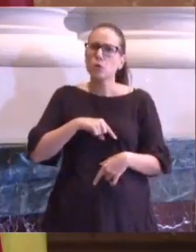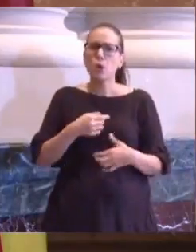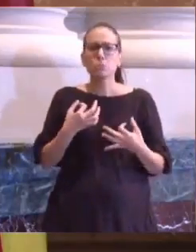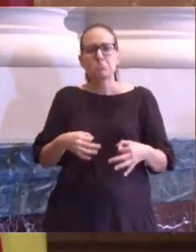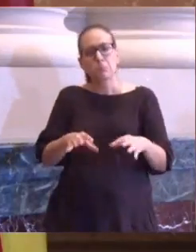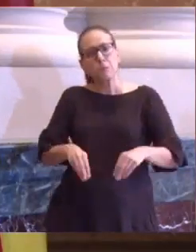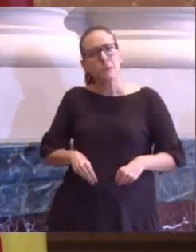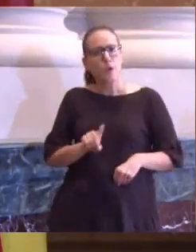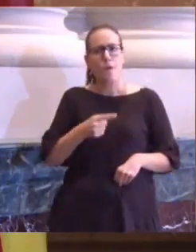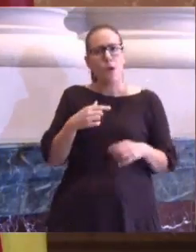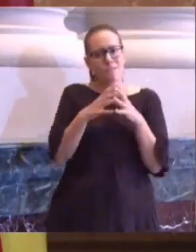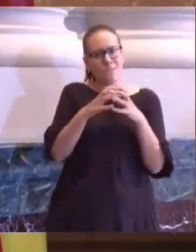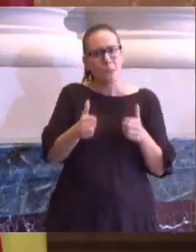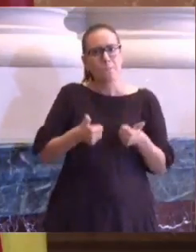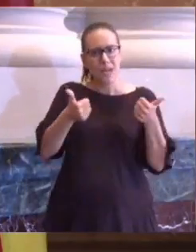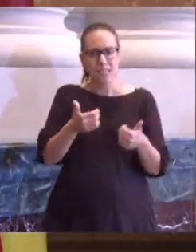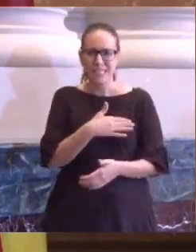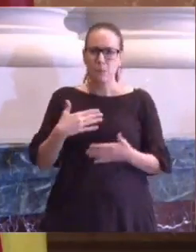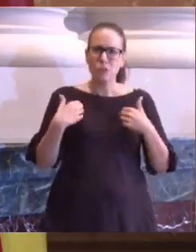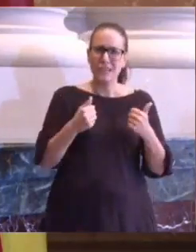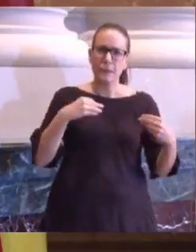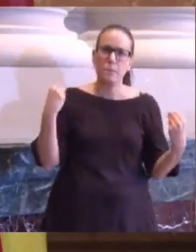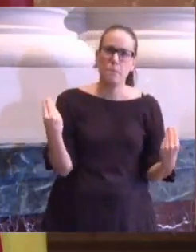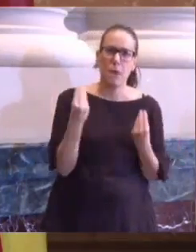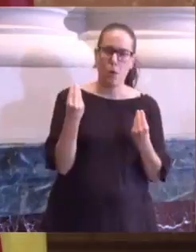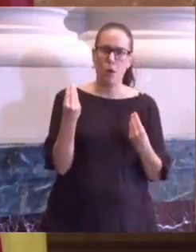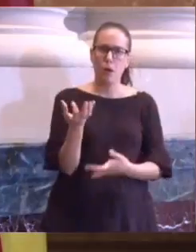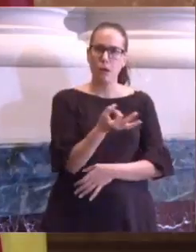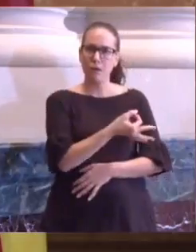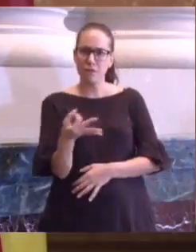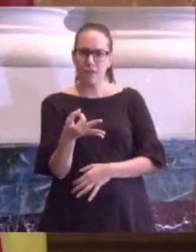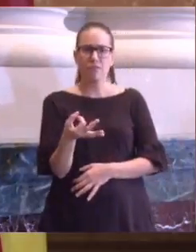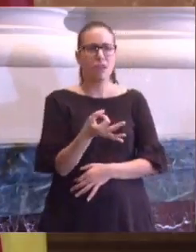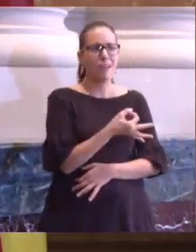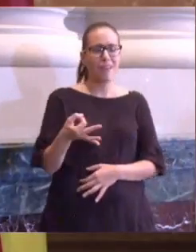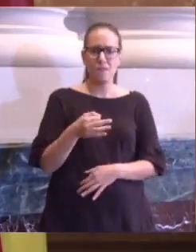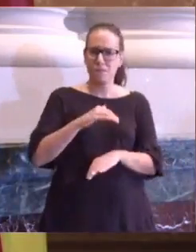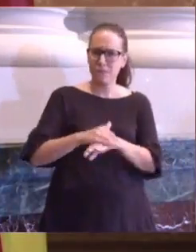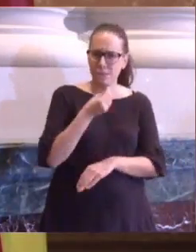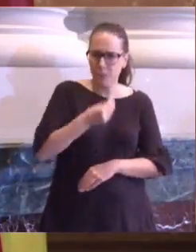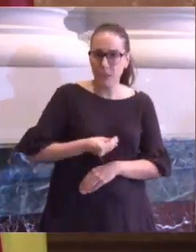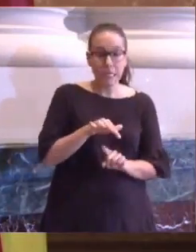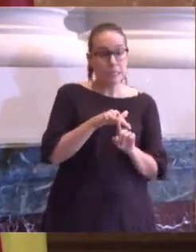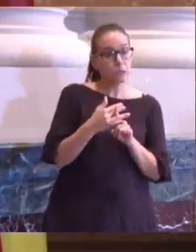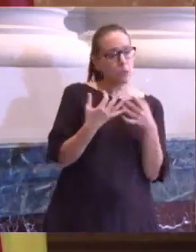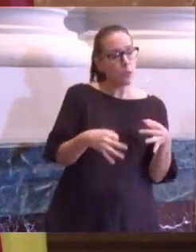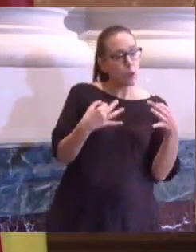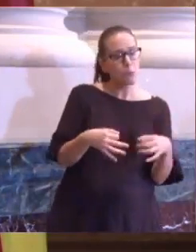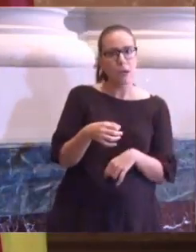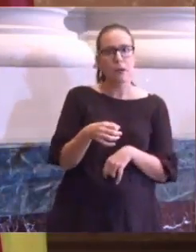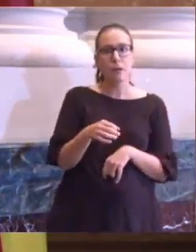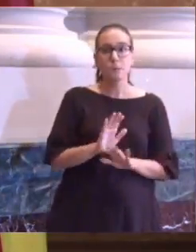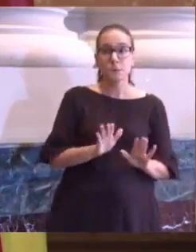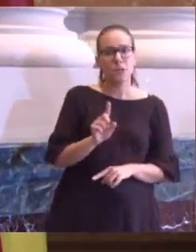ambiciosos. Queremos una sanidad aún mejor, que sea eficiente y eficaz, no solo en situaciones normales, sino también